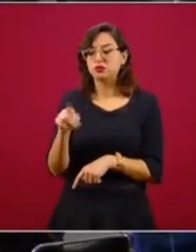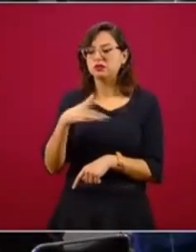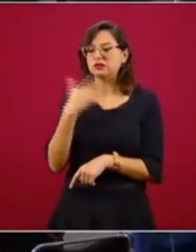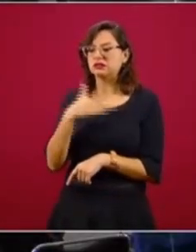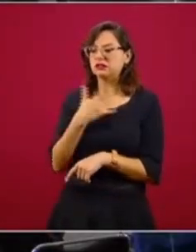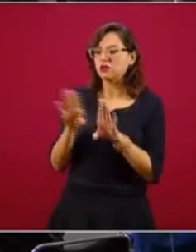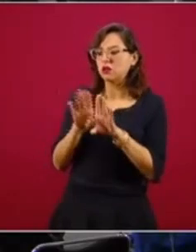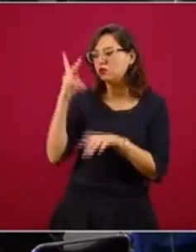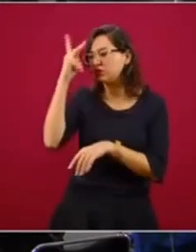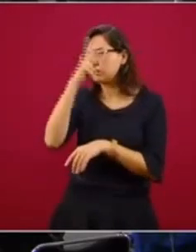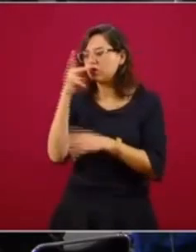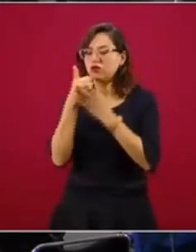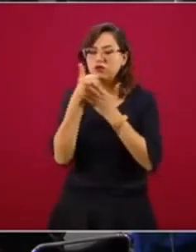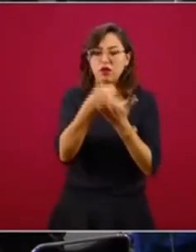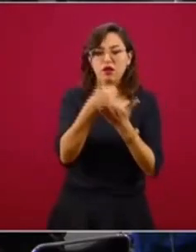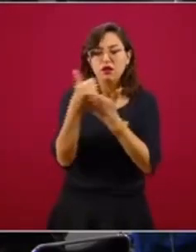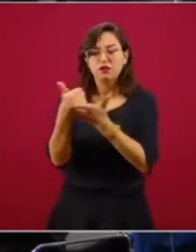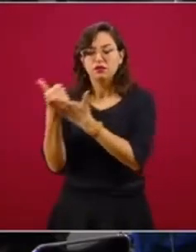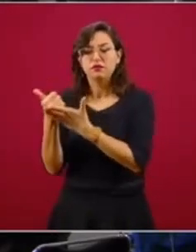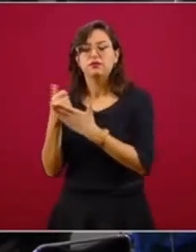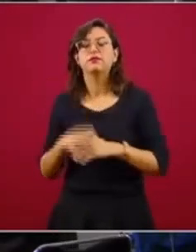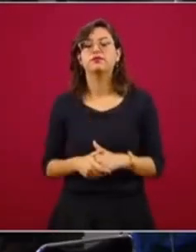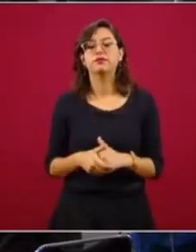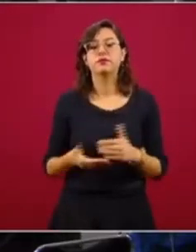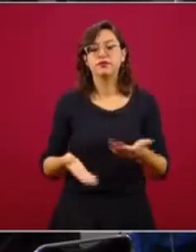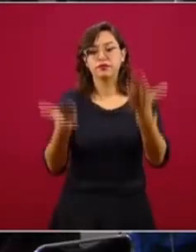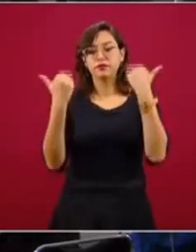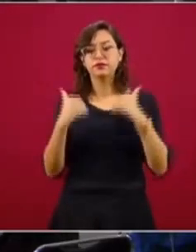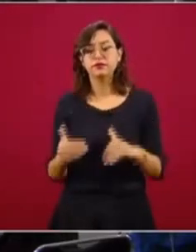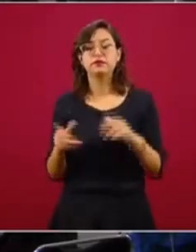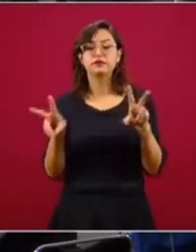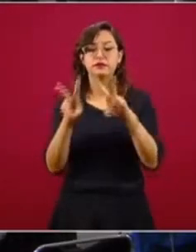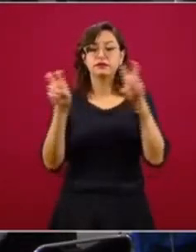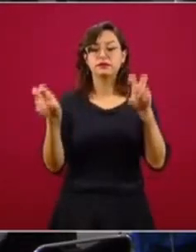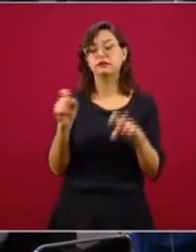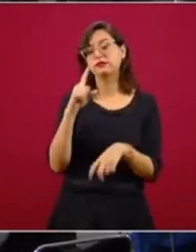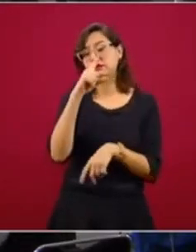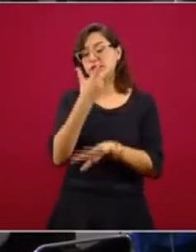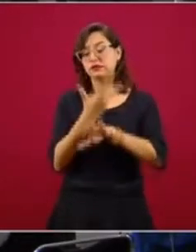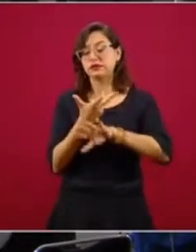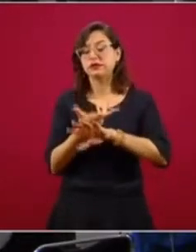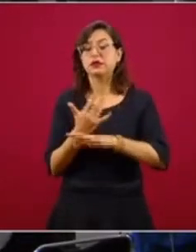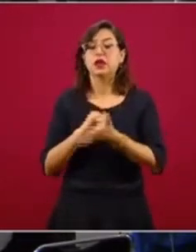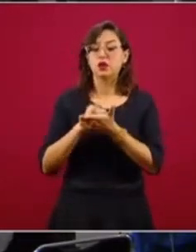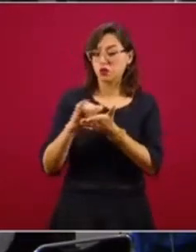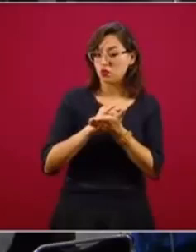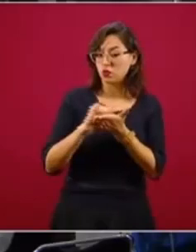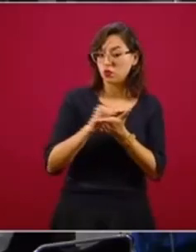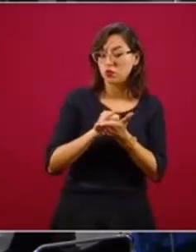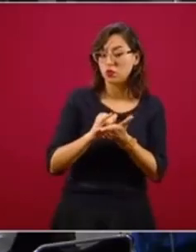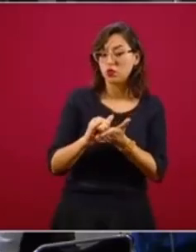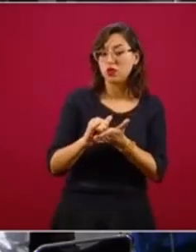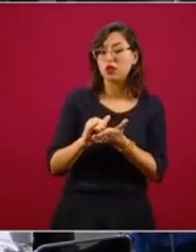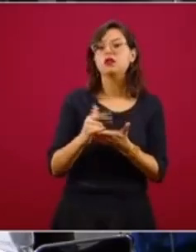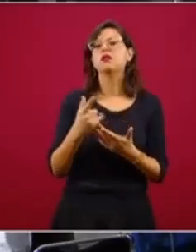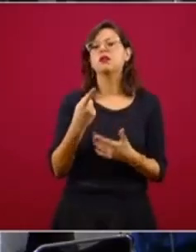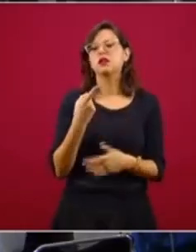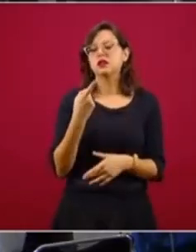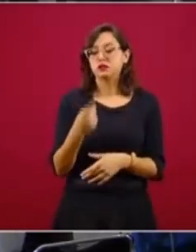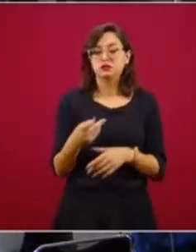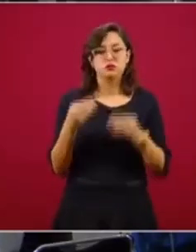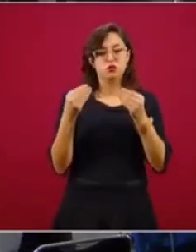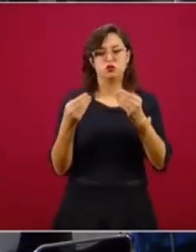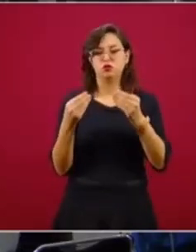La siguiente, por favor. En Nueva York se han concentrado muchos esfuerzos en razón de la importancia que ha tenido la pandemia ahí.